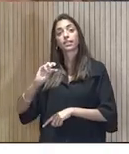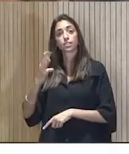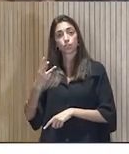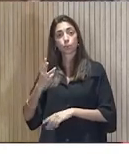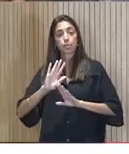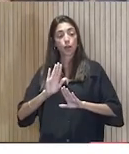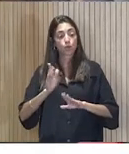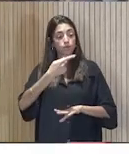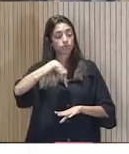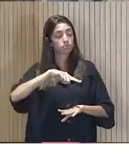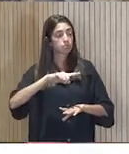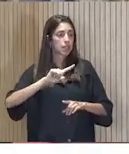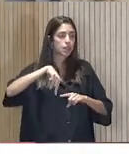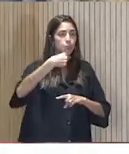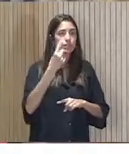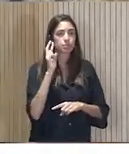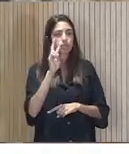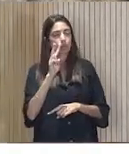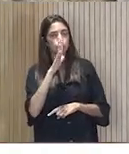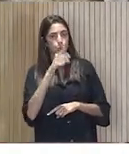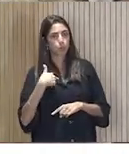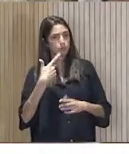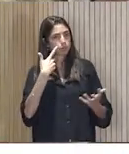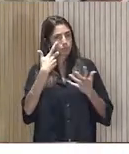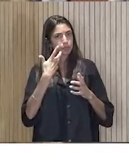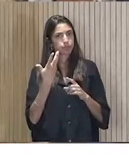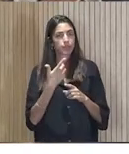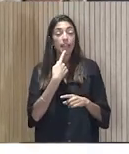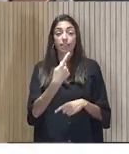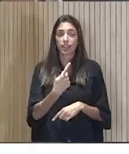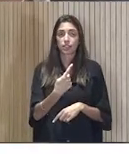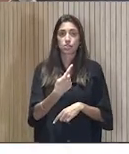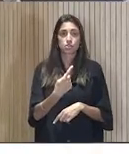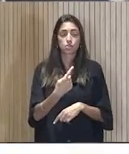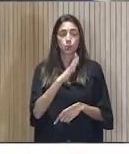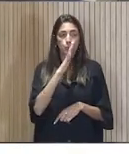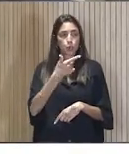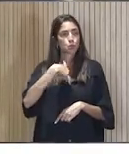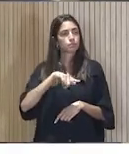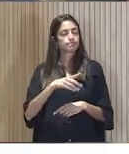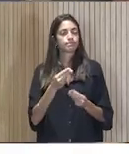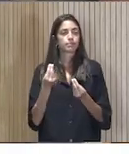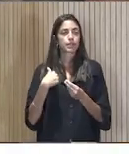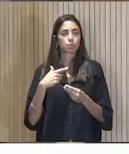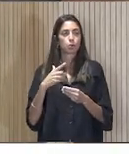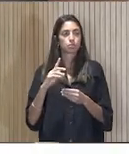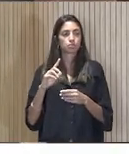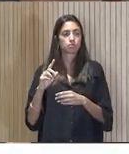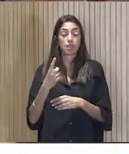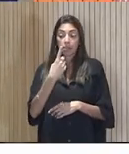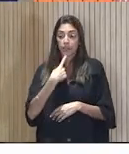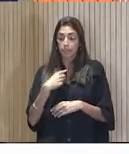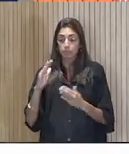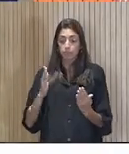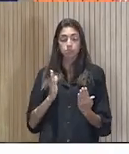visto, yo en eso lo he manifestado en ocasiones, nadie se ha dirigido a nosotros a decirnos, sí,